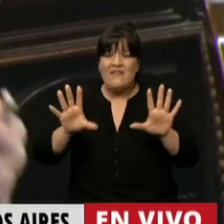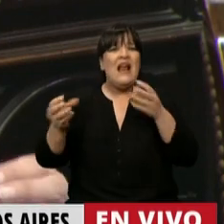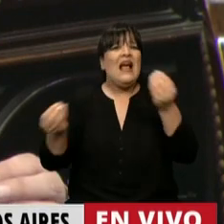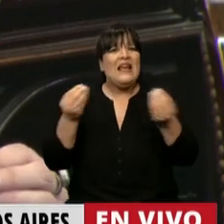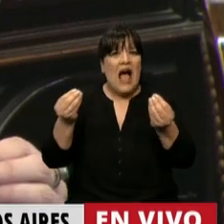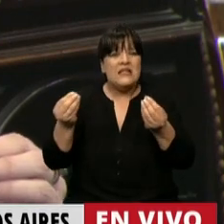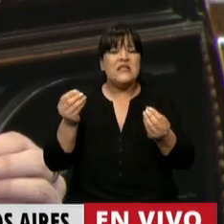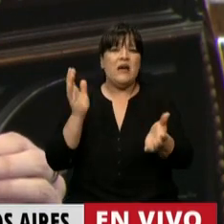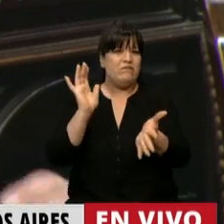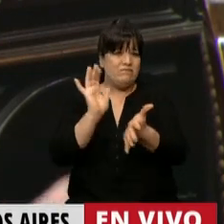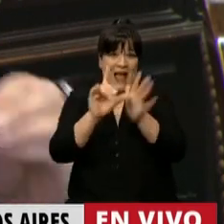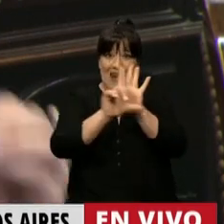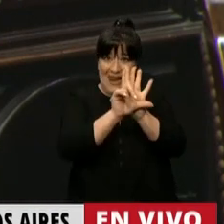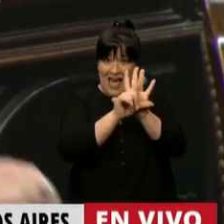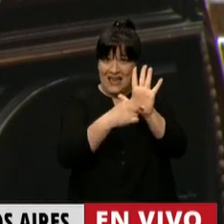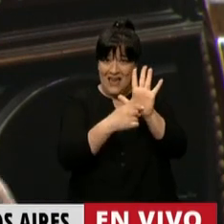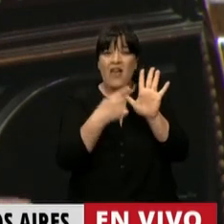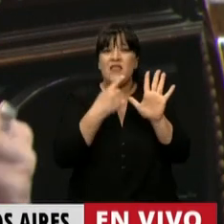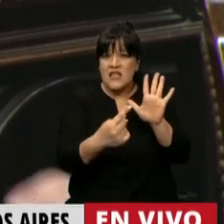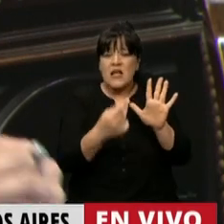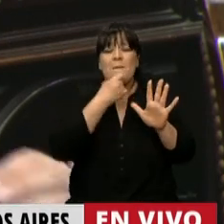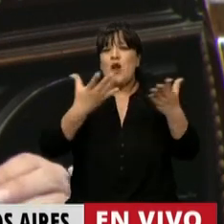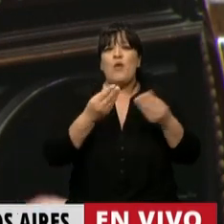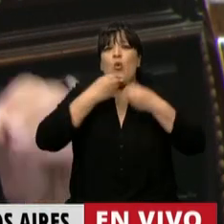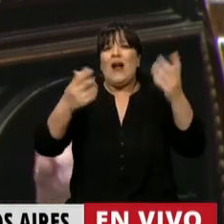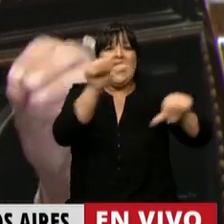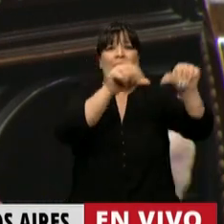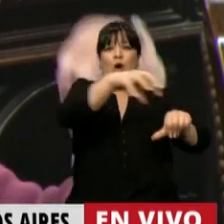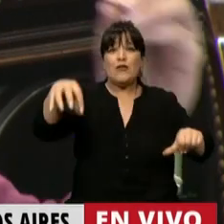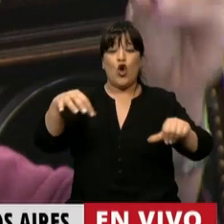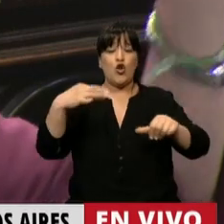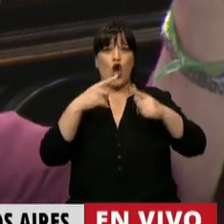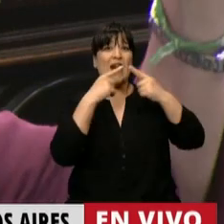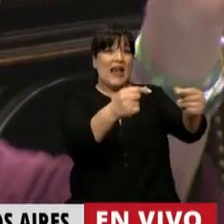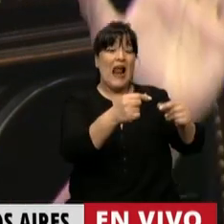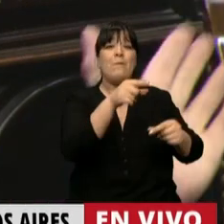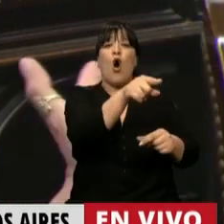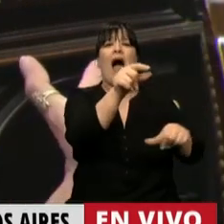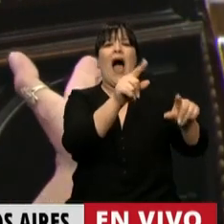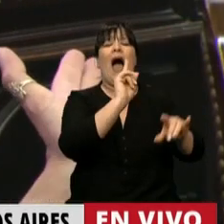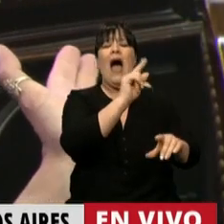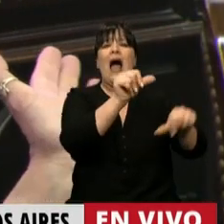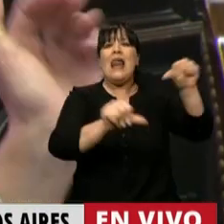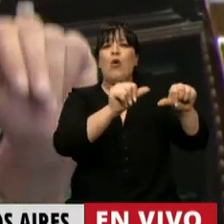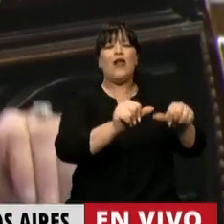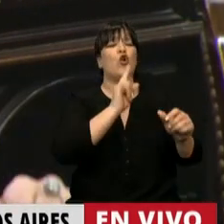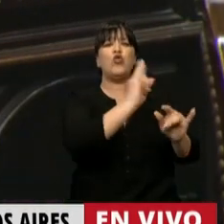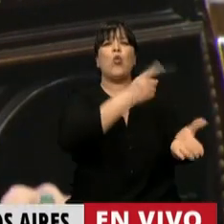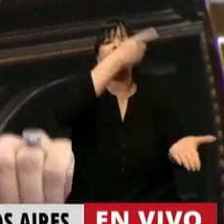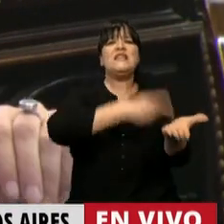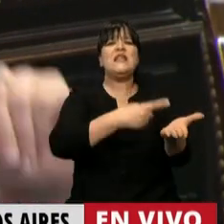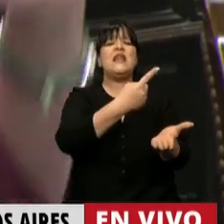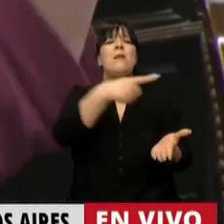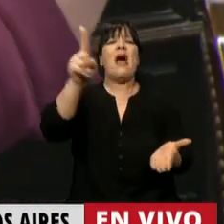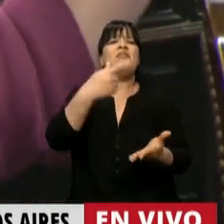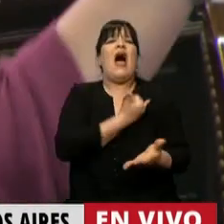es reconocer que si cualquier laboratorio hay que hacerle un reclamo, él dice dónde se lleva adelante ese juicio. Los tribunales